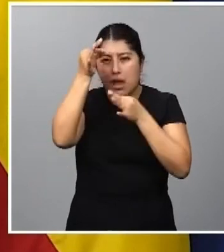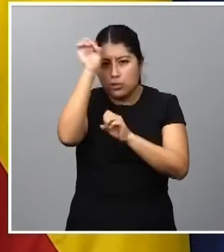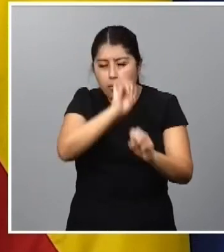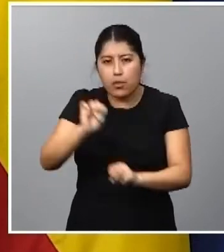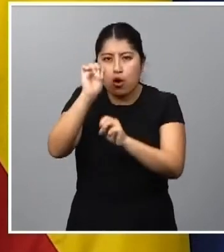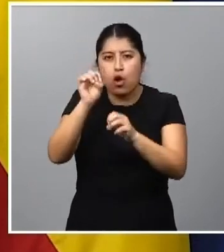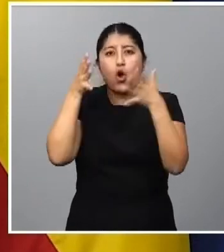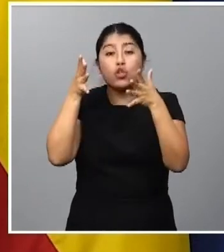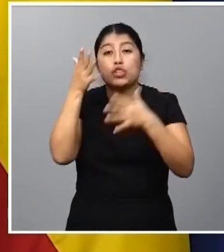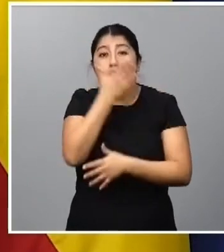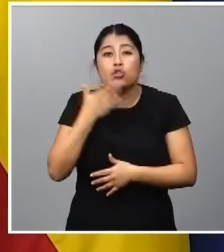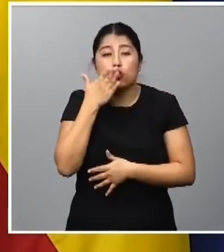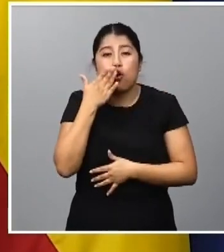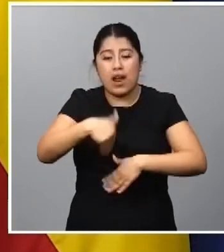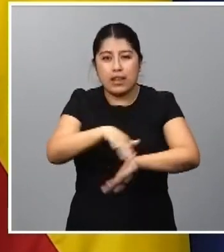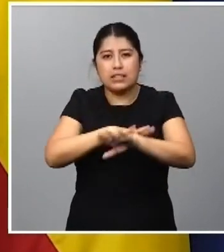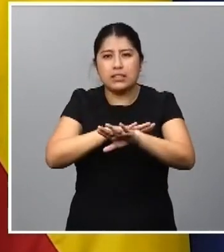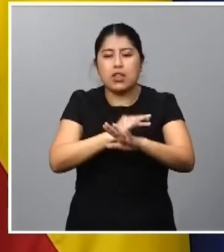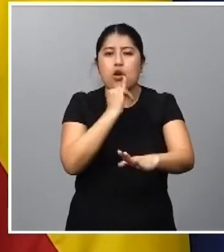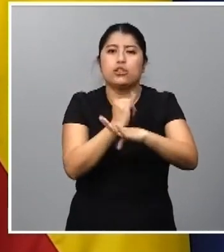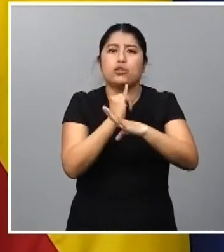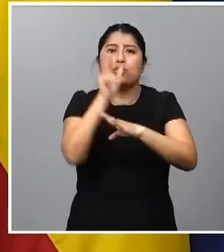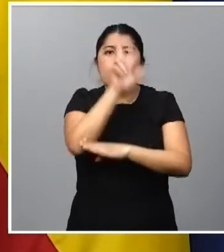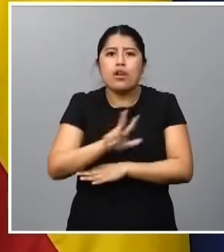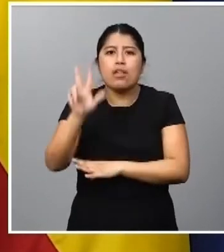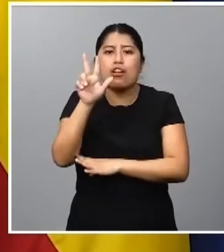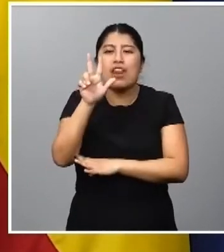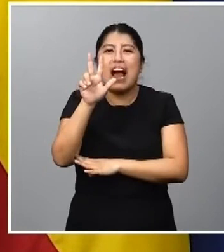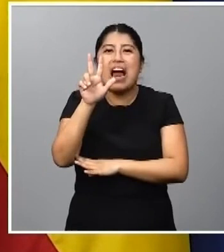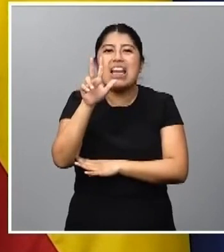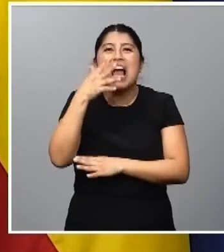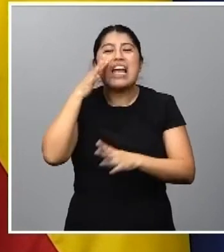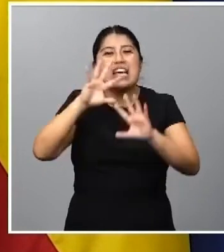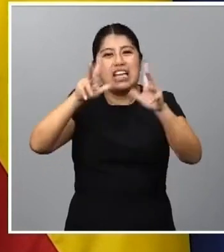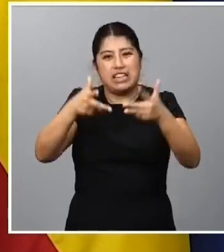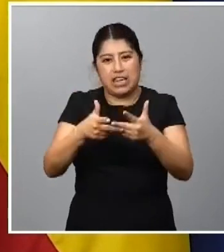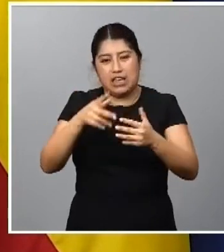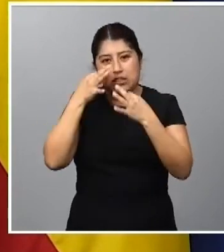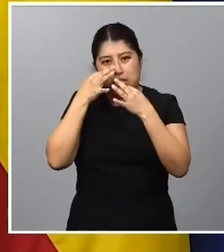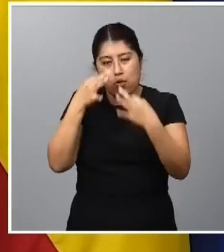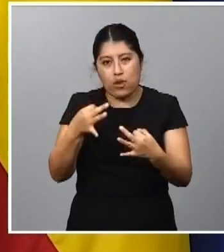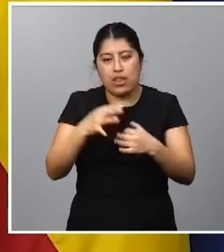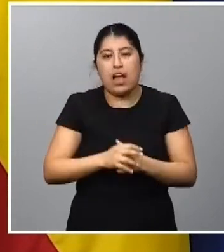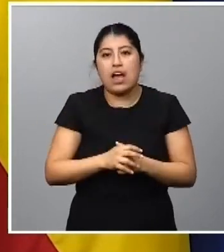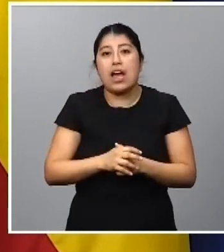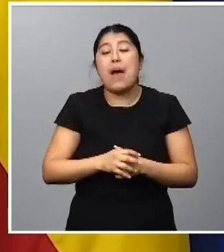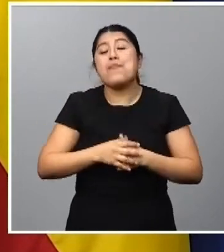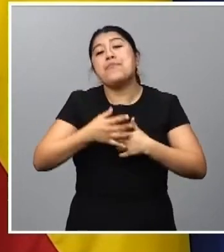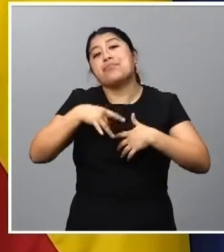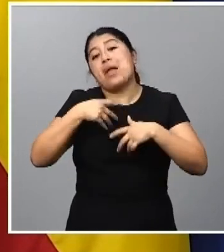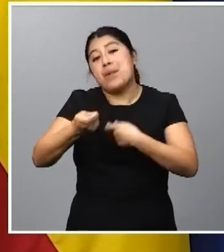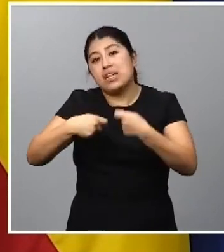Consejo Escolar de Estado, el Instituto Nacional de Ciberseguridad, el INCIBE, la Comisión Nacional de los Mercados y la